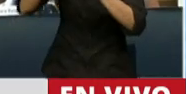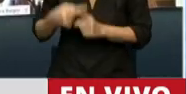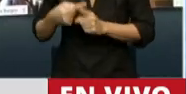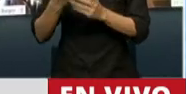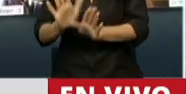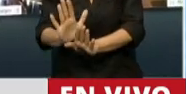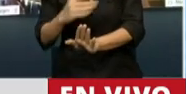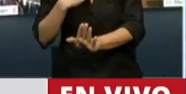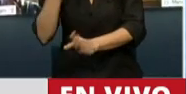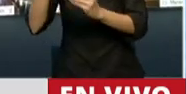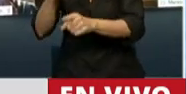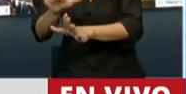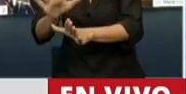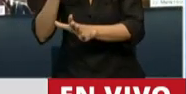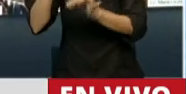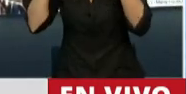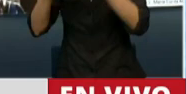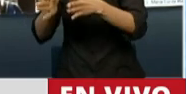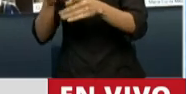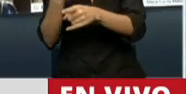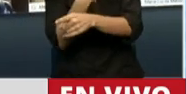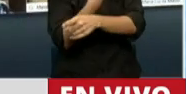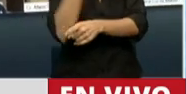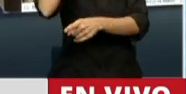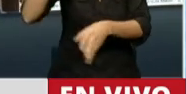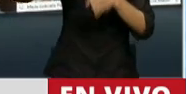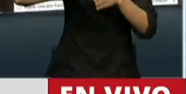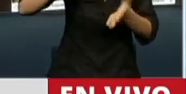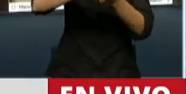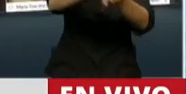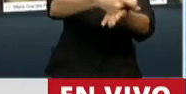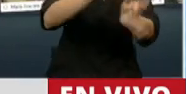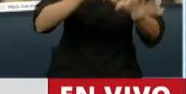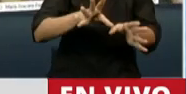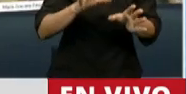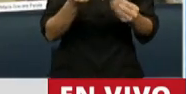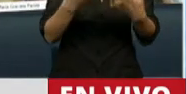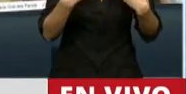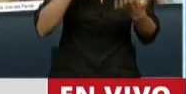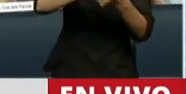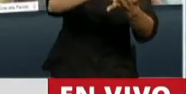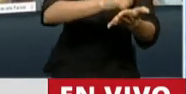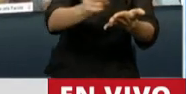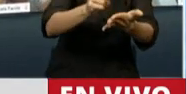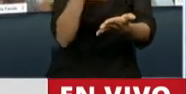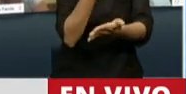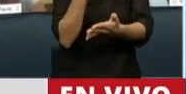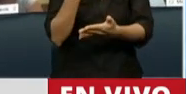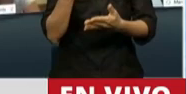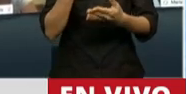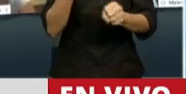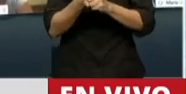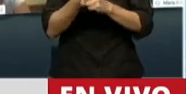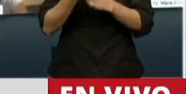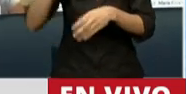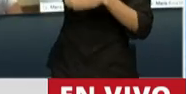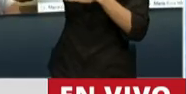Porque para nosotros una deuda sustentable no solamente es una deuda que se puede pagar. No solo queremos convertir una deuda impagable en una deuda